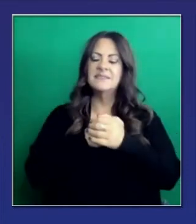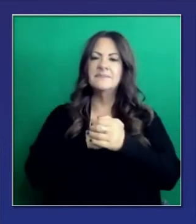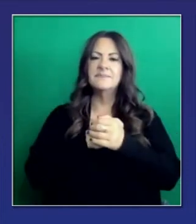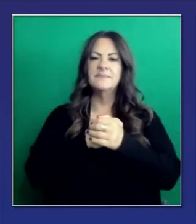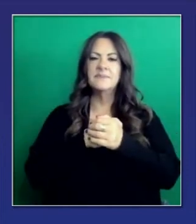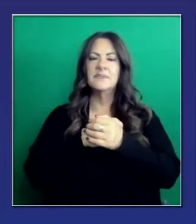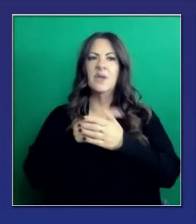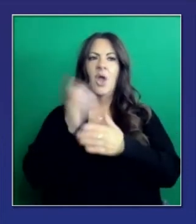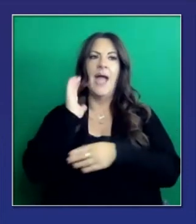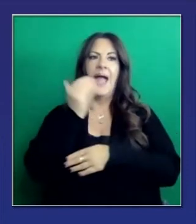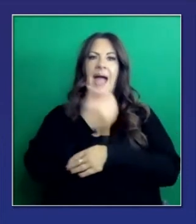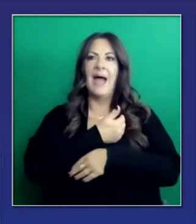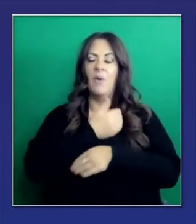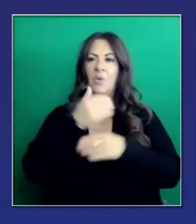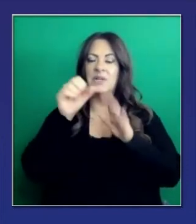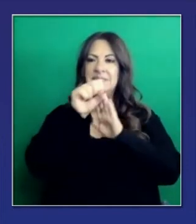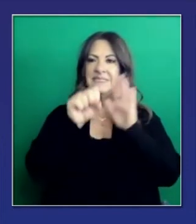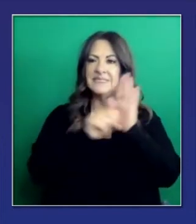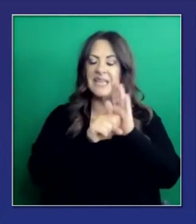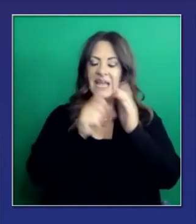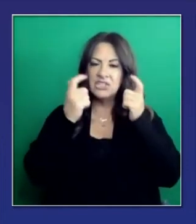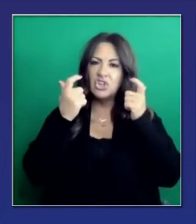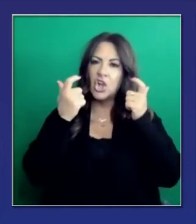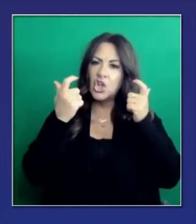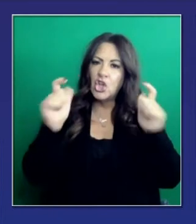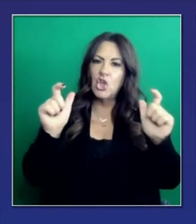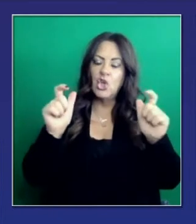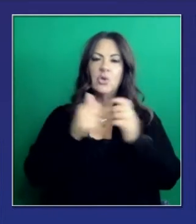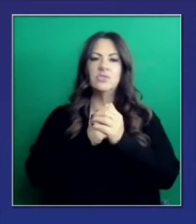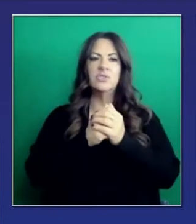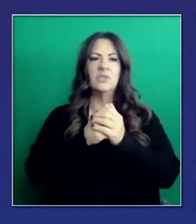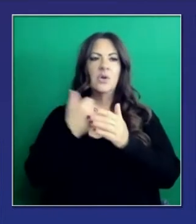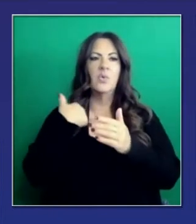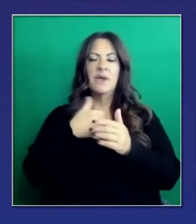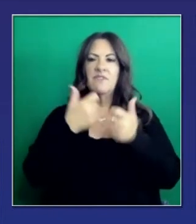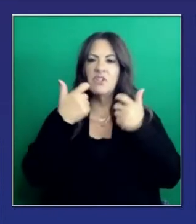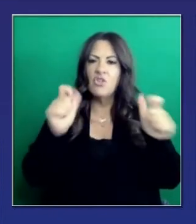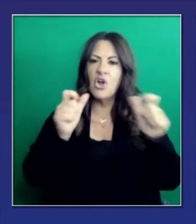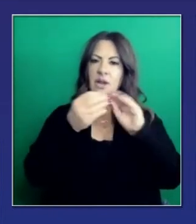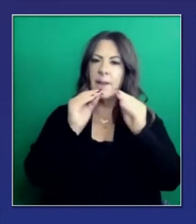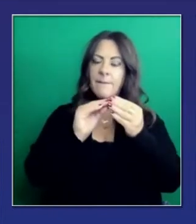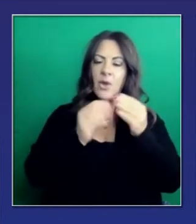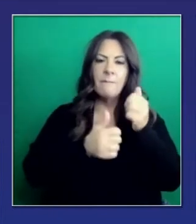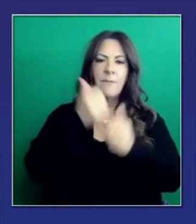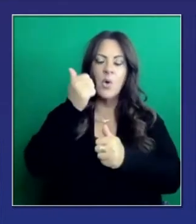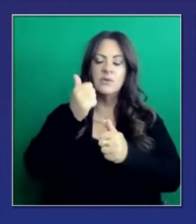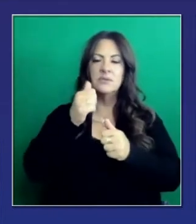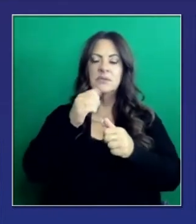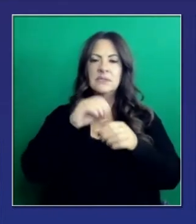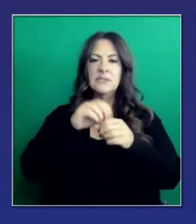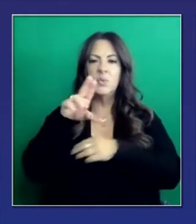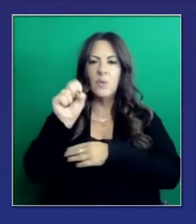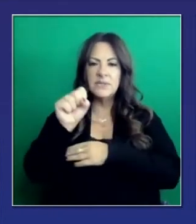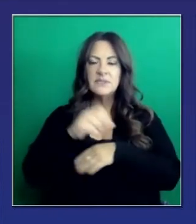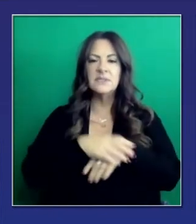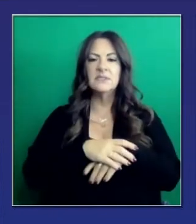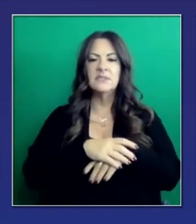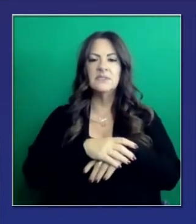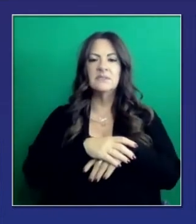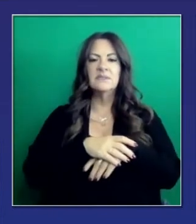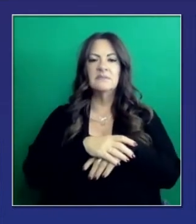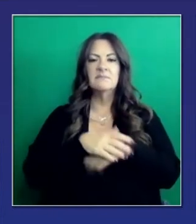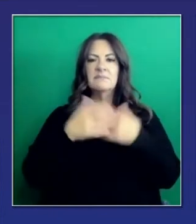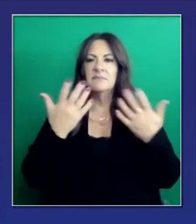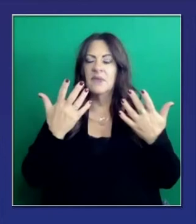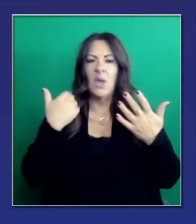es el tamaño de 21 estados americanos combinados, es una empresa muy, muy grande y hay que cambiar de